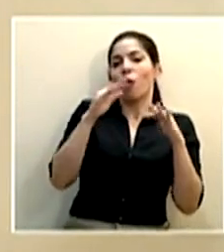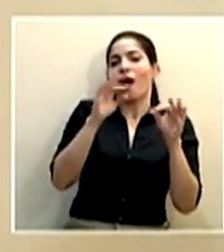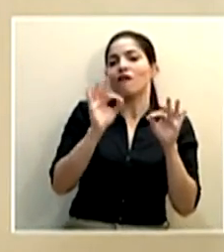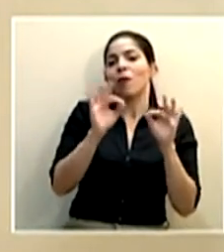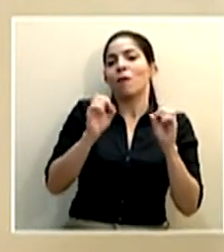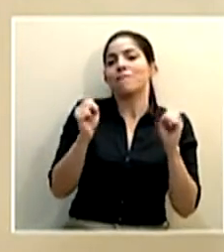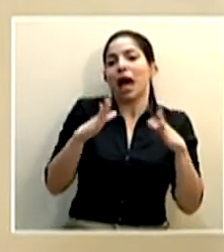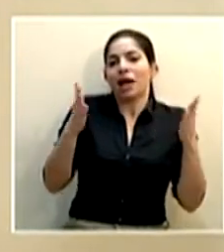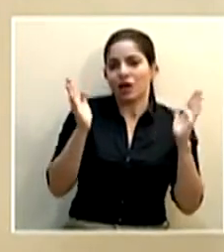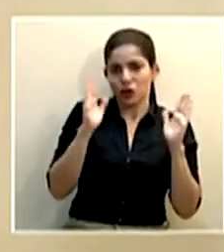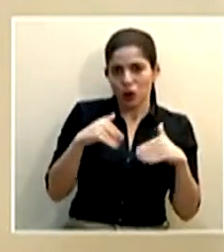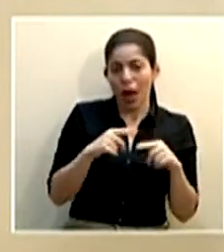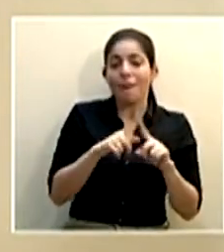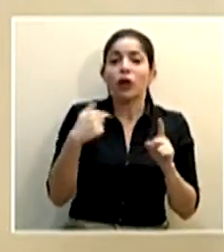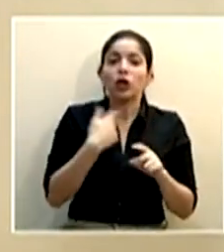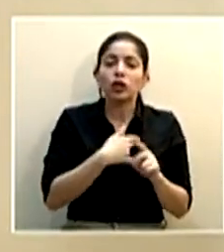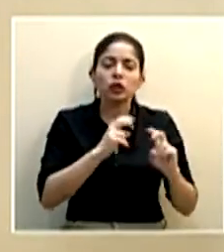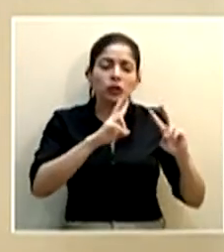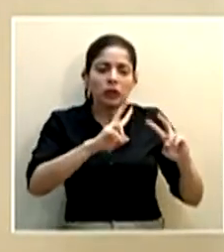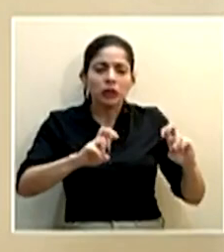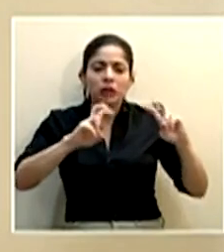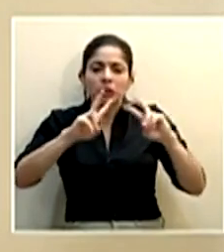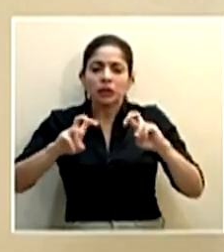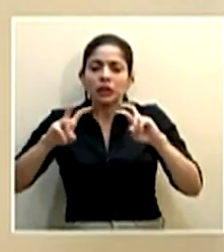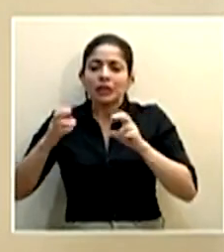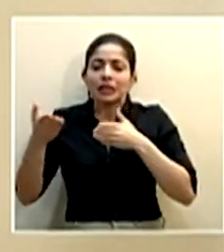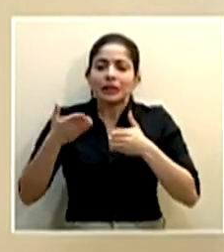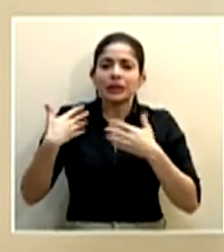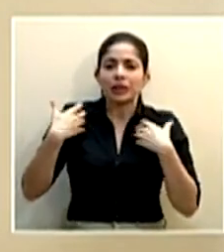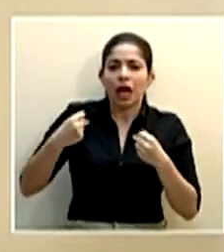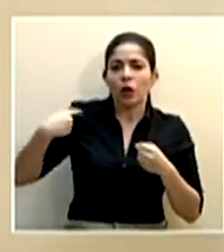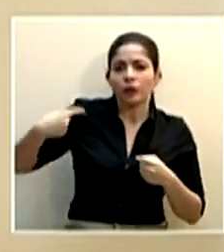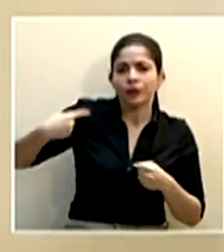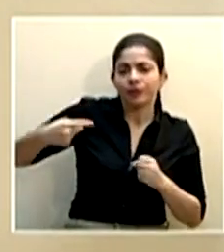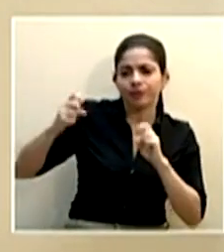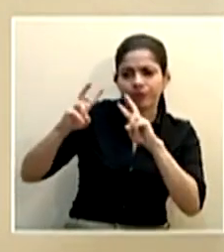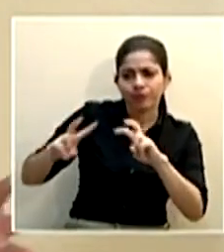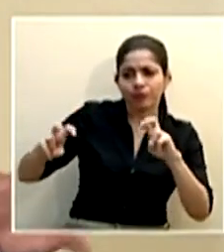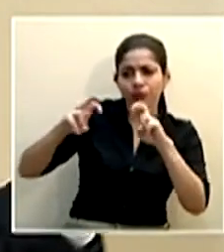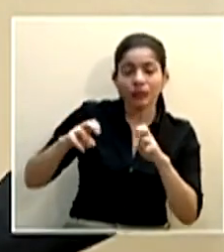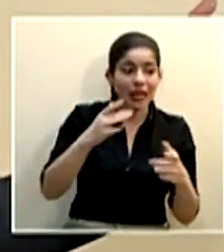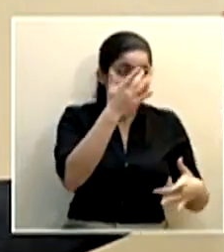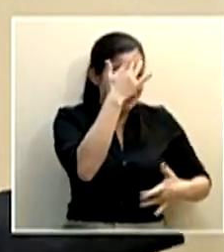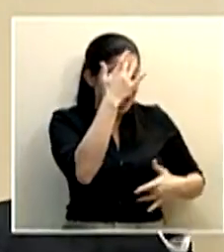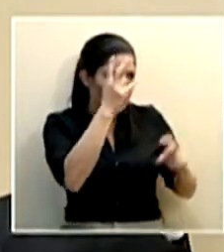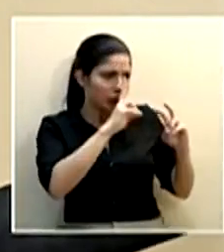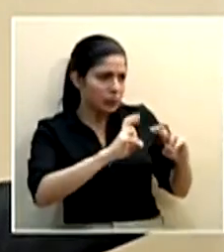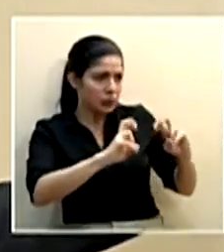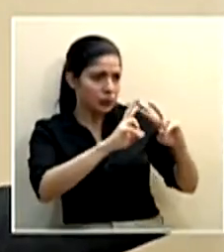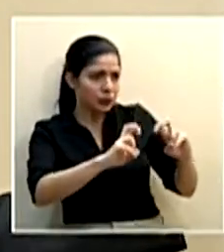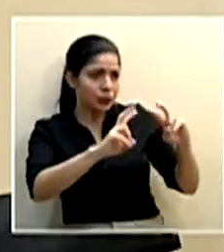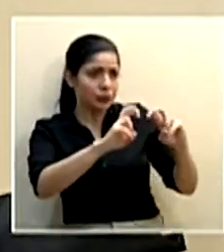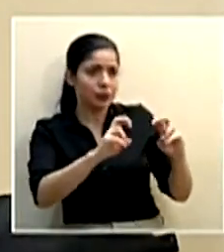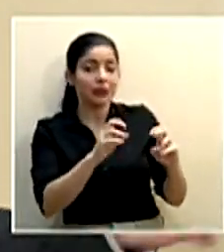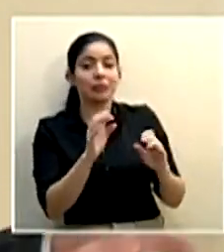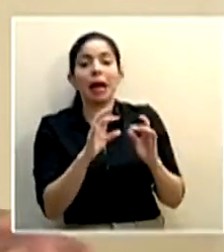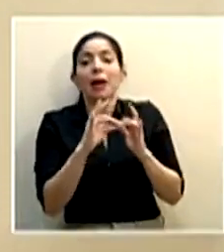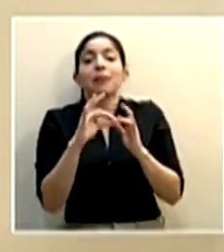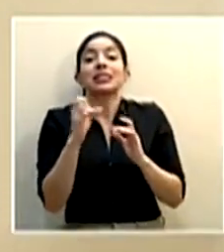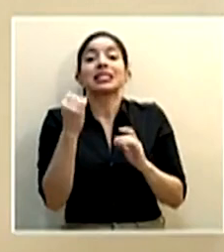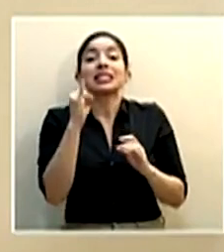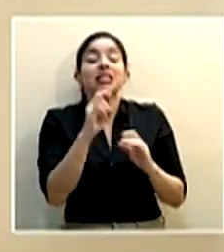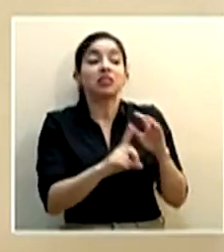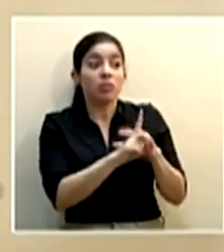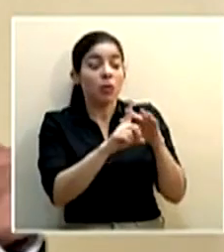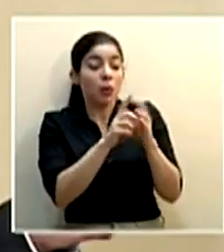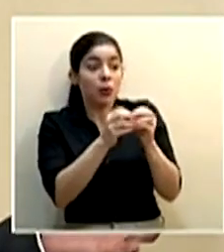valorando ese impacto que tiene sobre todo en los servicios de salud y el comportamiento de los diferentes casos especialmente cuando hay un surgimiento de